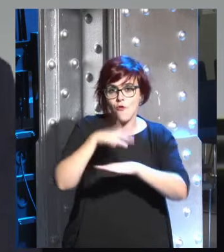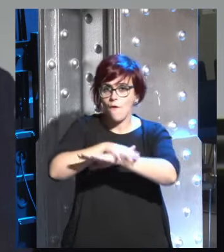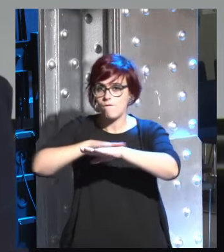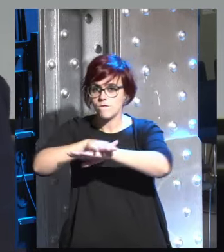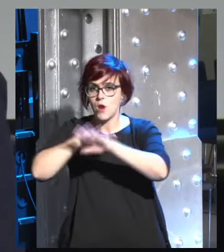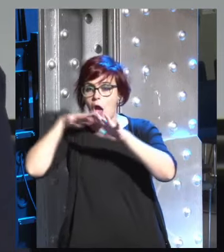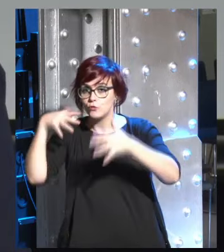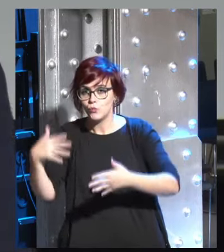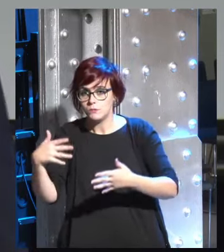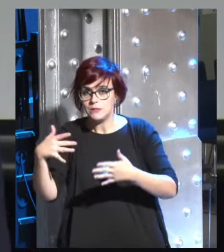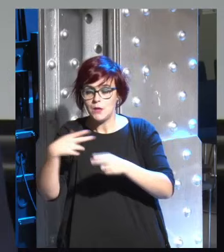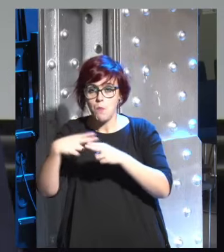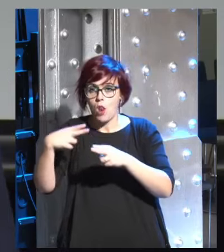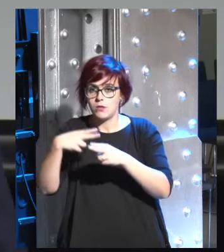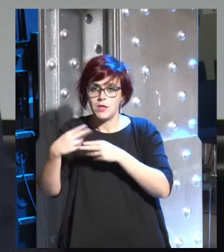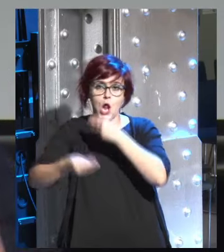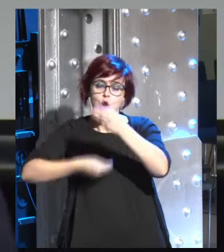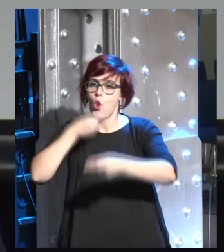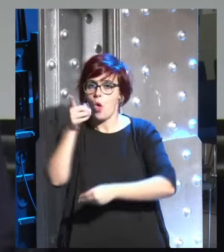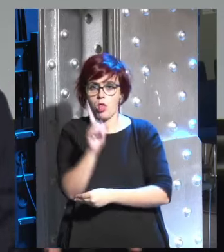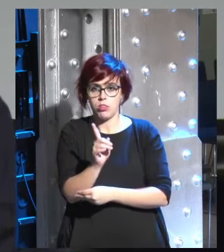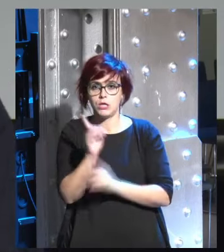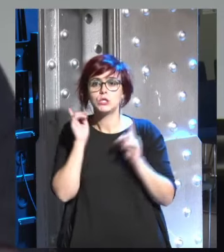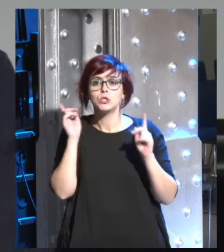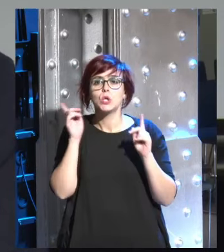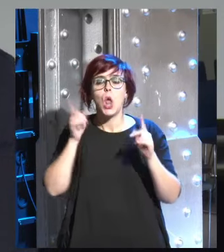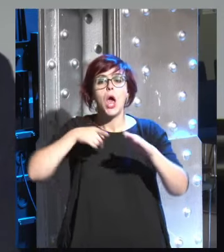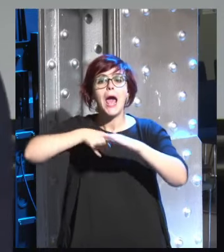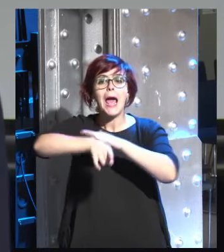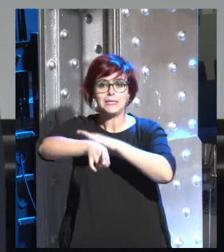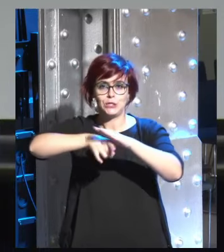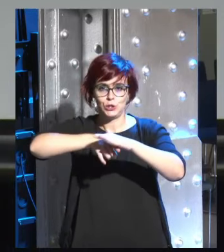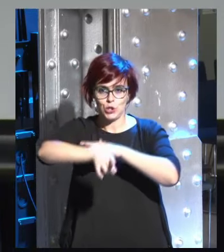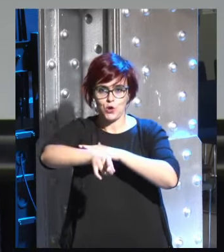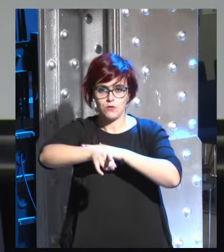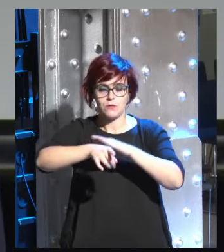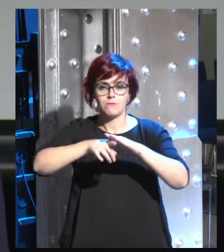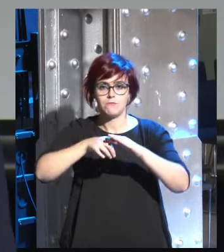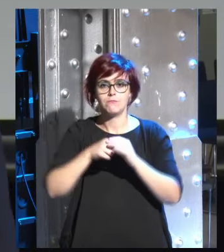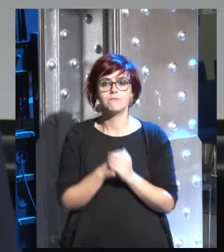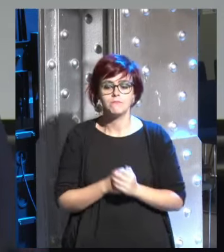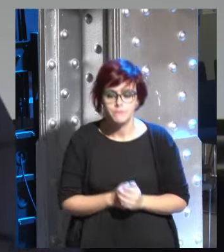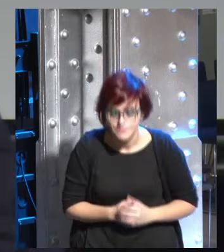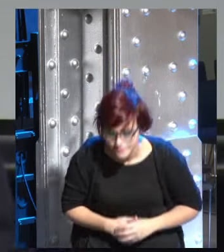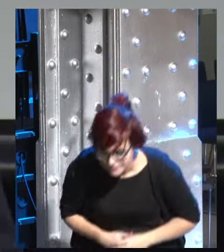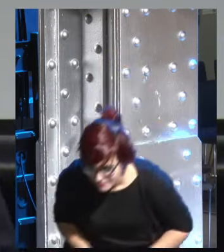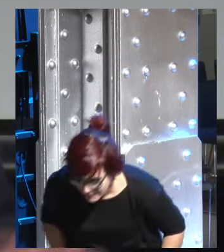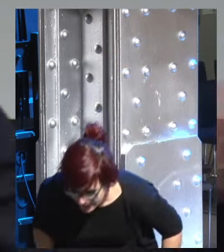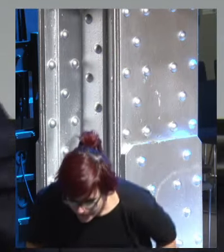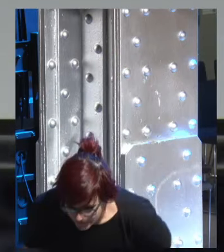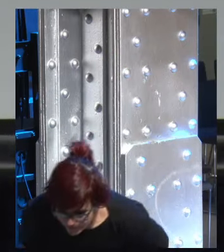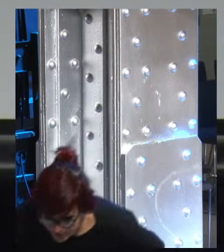gobiernos actualmente los políticos no lo están haciendo son gestores se centran en gestionar el